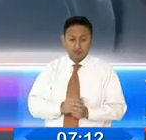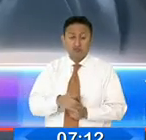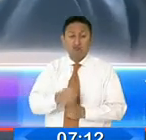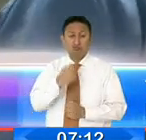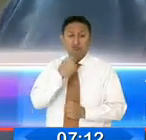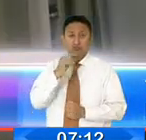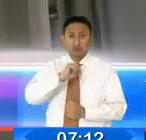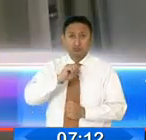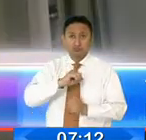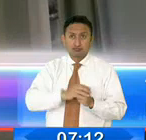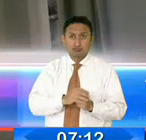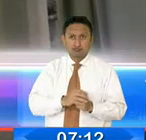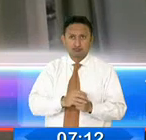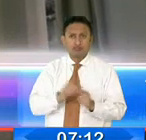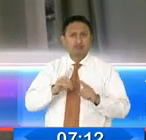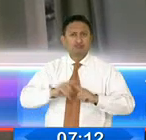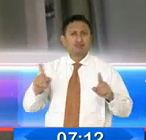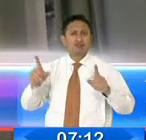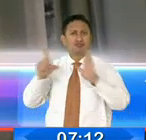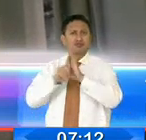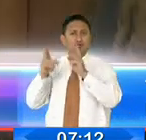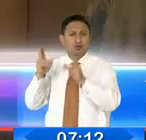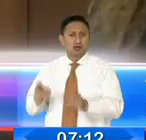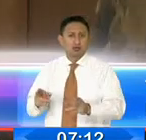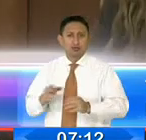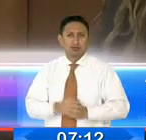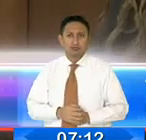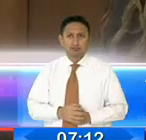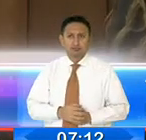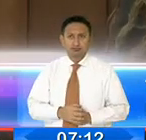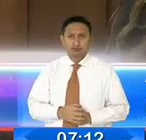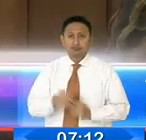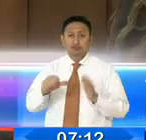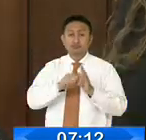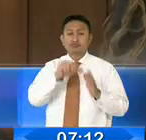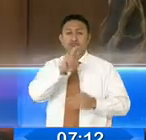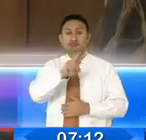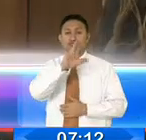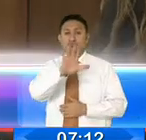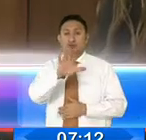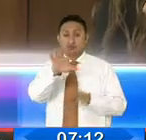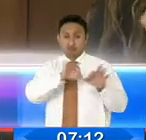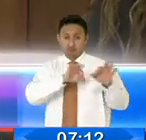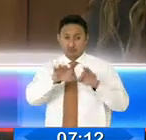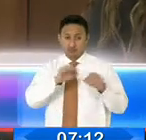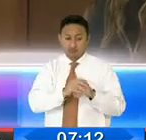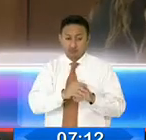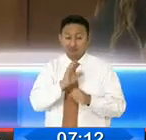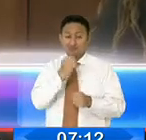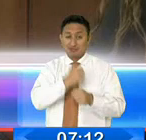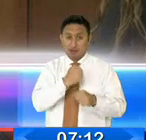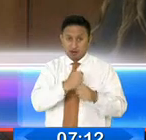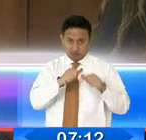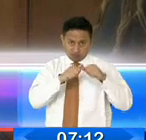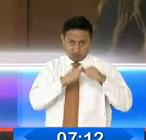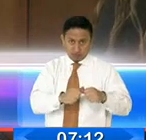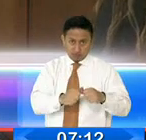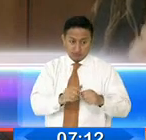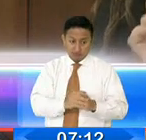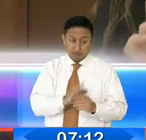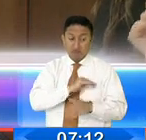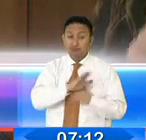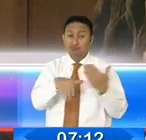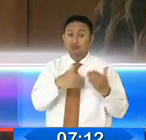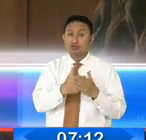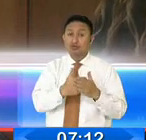se contrapone a lo aprobado en la ley humanitaria. El artículo 25 habla sobre la estabilidad laboral de todo el